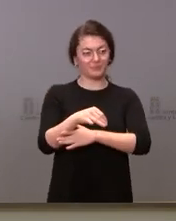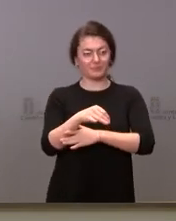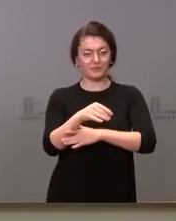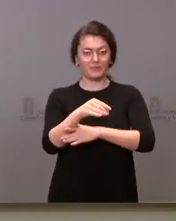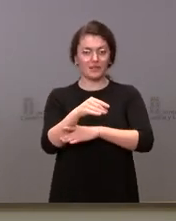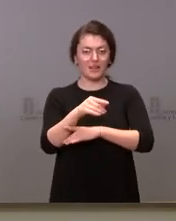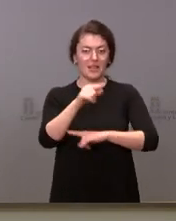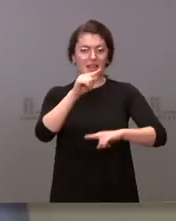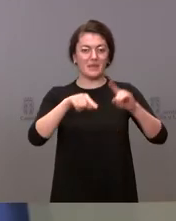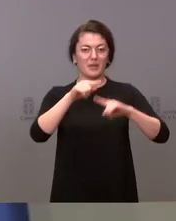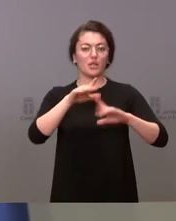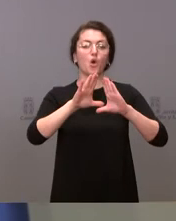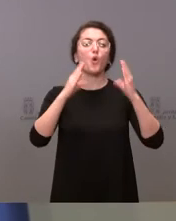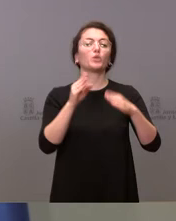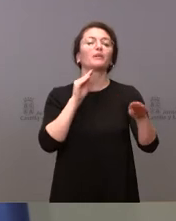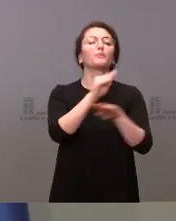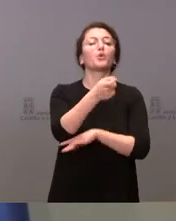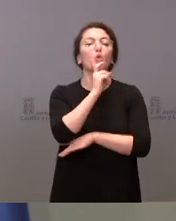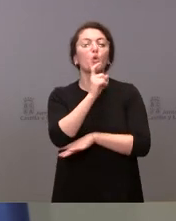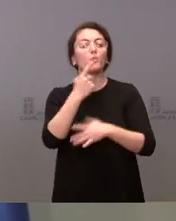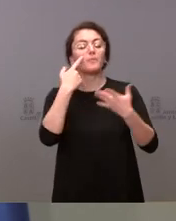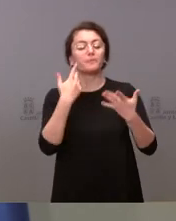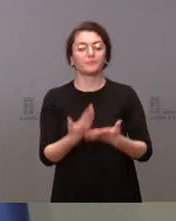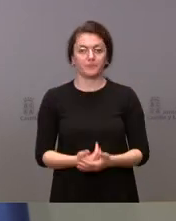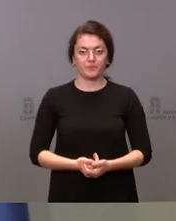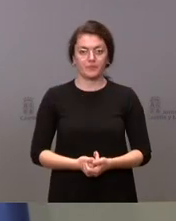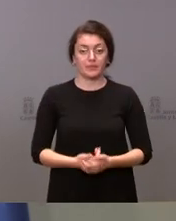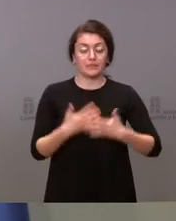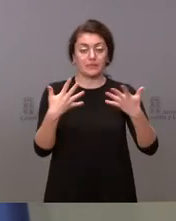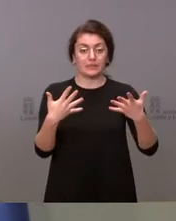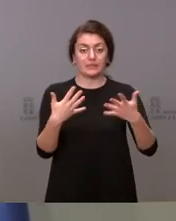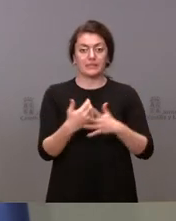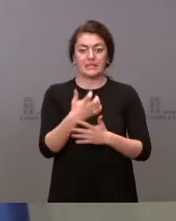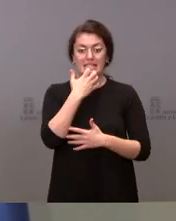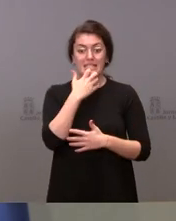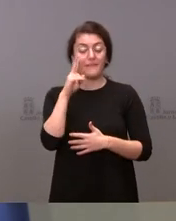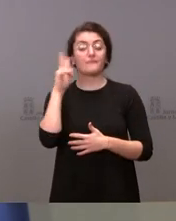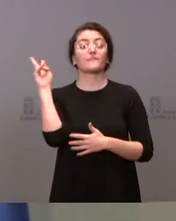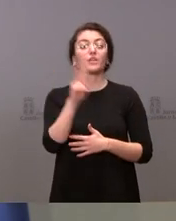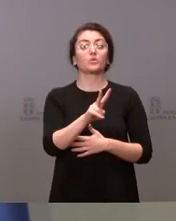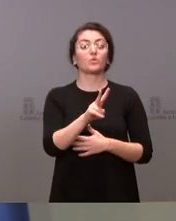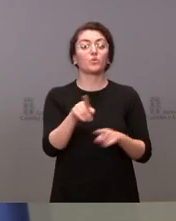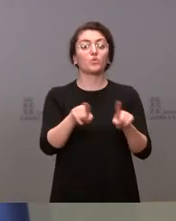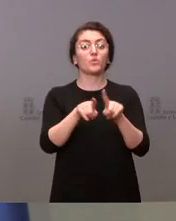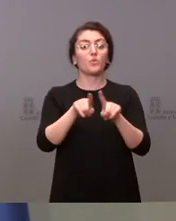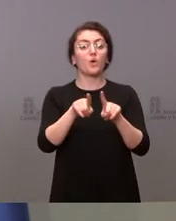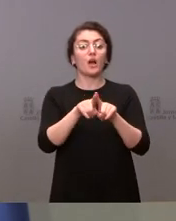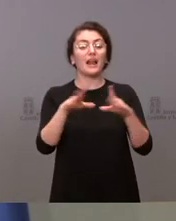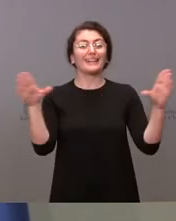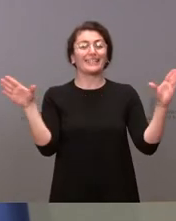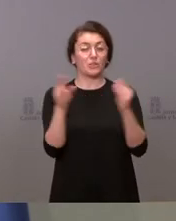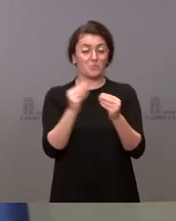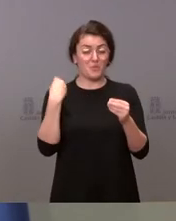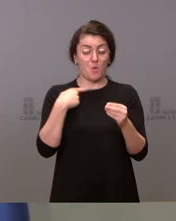Junta. Gracias. Bueno, cualquiera que haya visto el resumen de lo comunicado